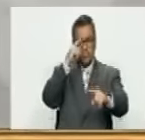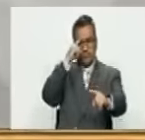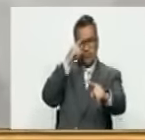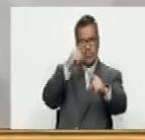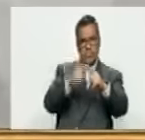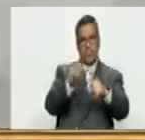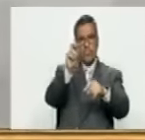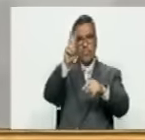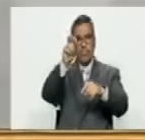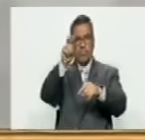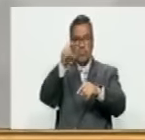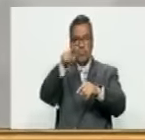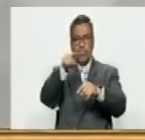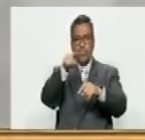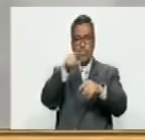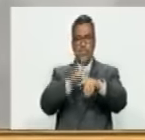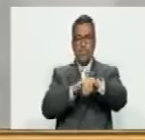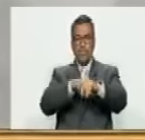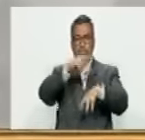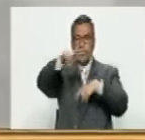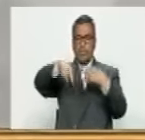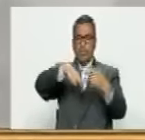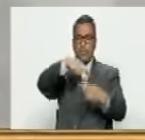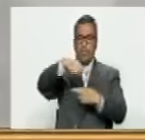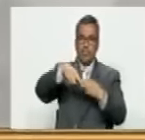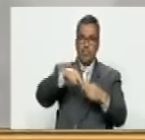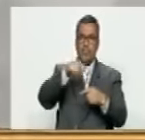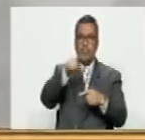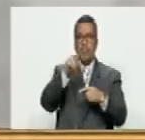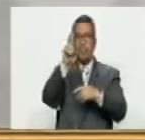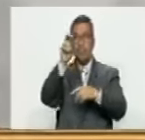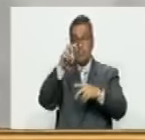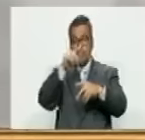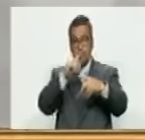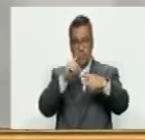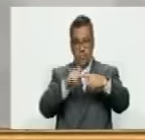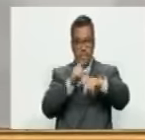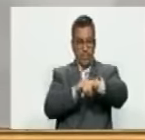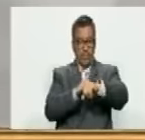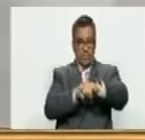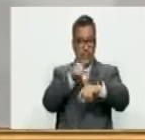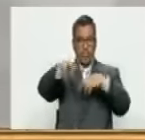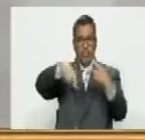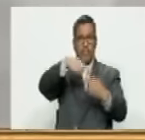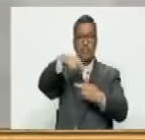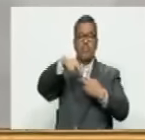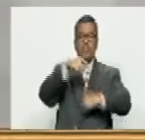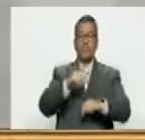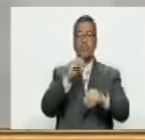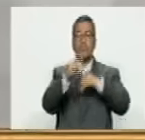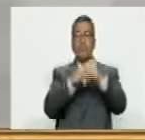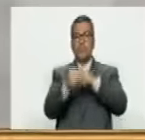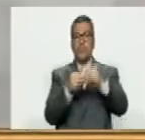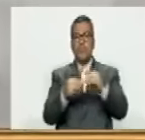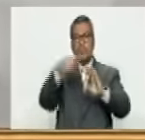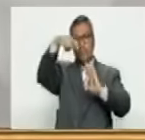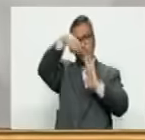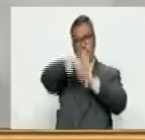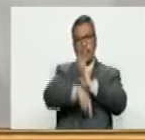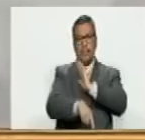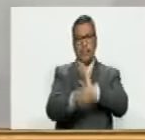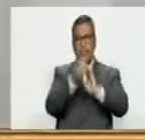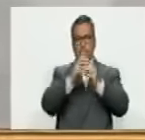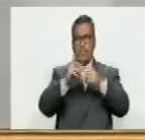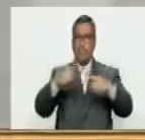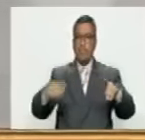en una nueva etapa revolucionaria. Una nueva etapa que va marcada por la profundización de la